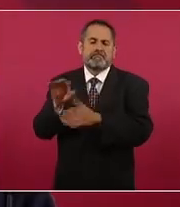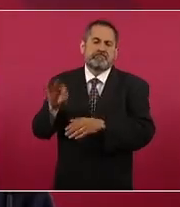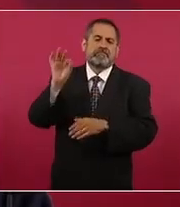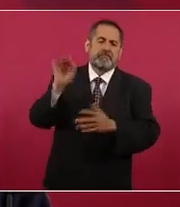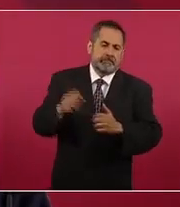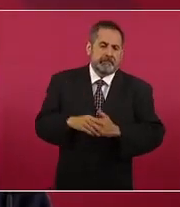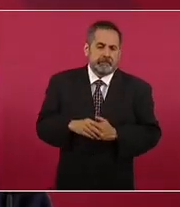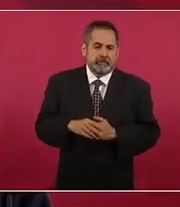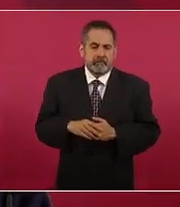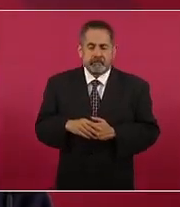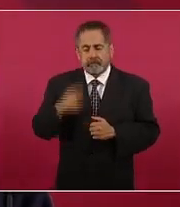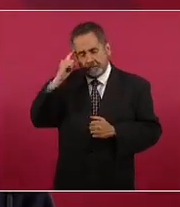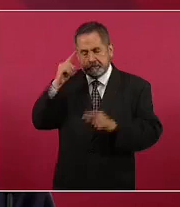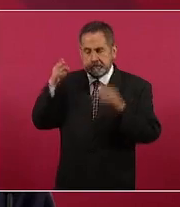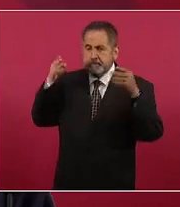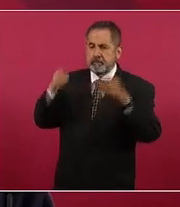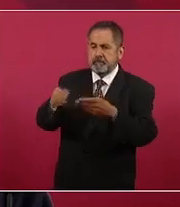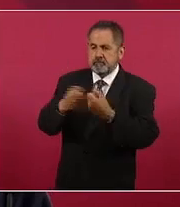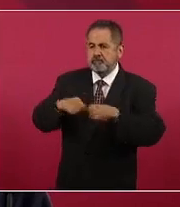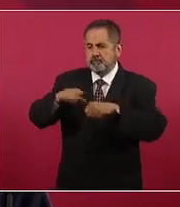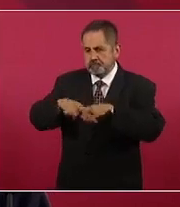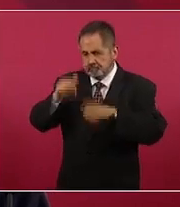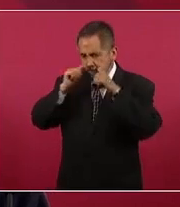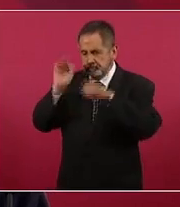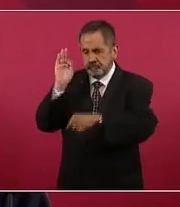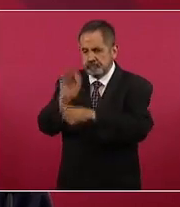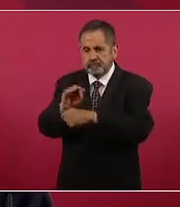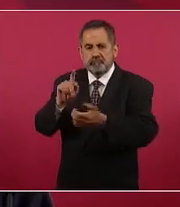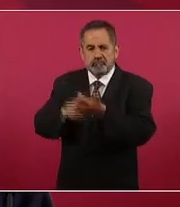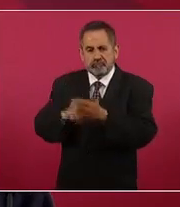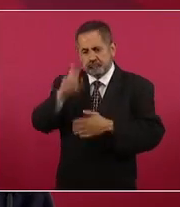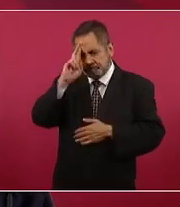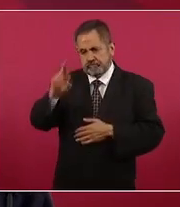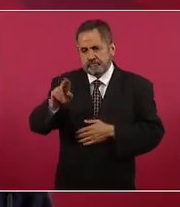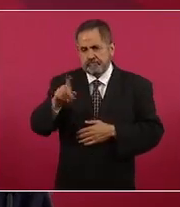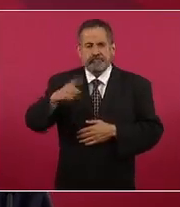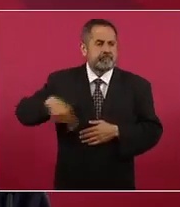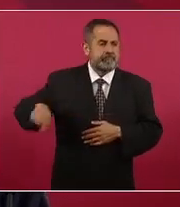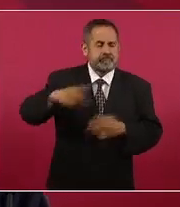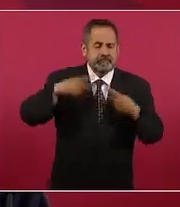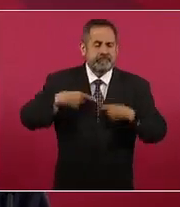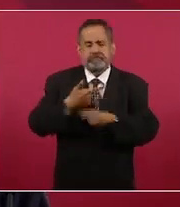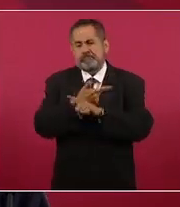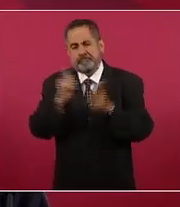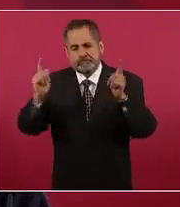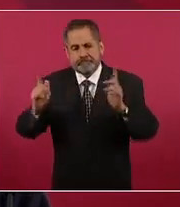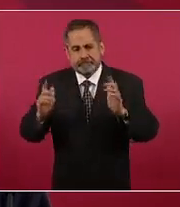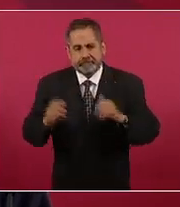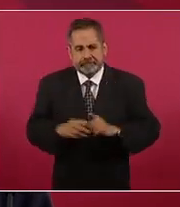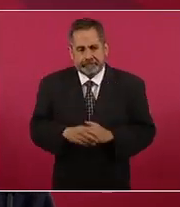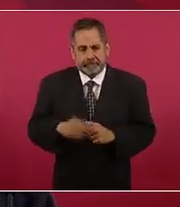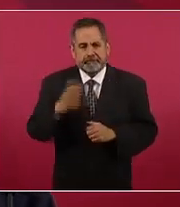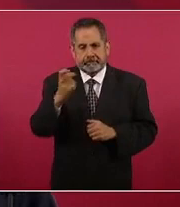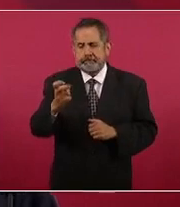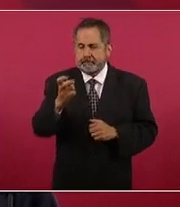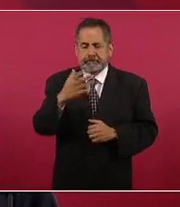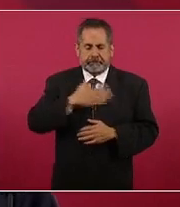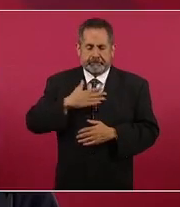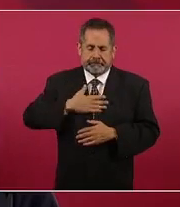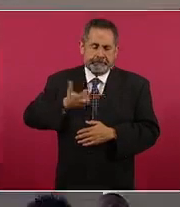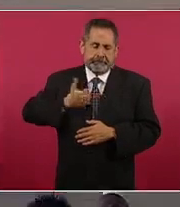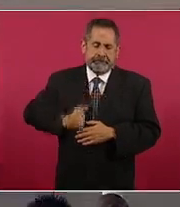con dimensión social y con respeto a las libertades eso es lo nuestro